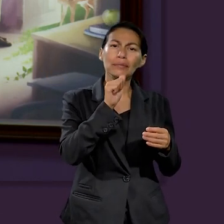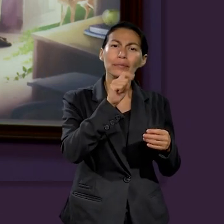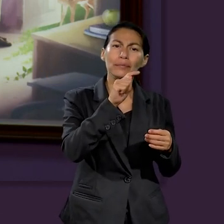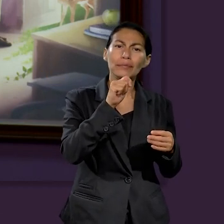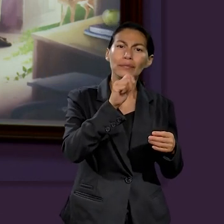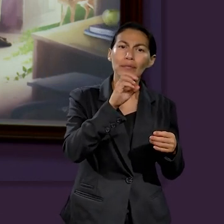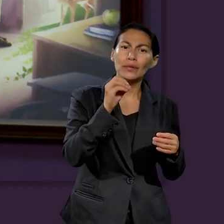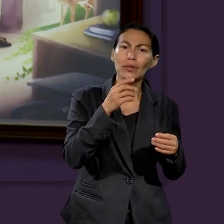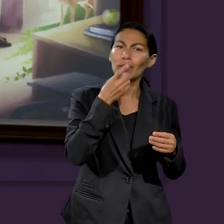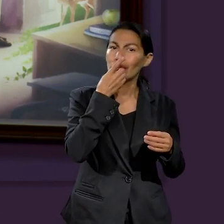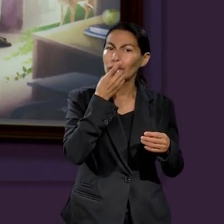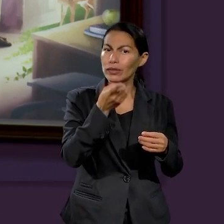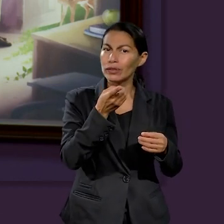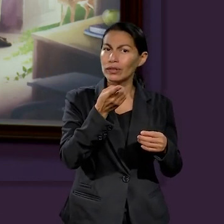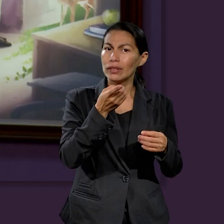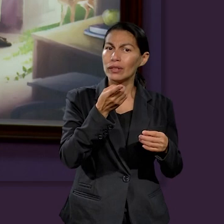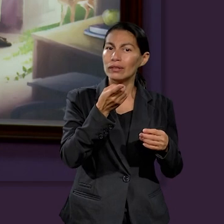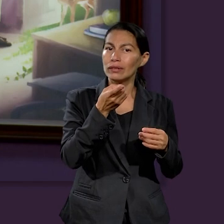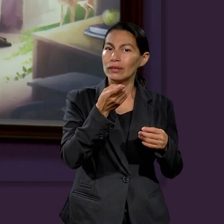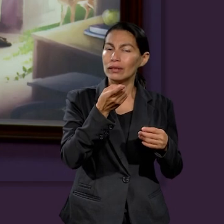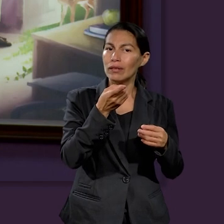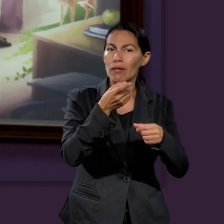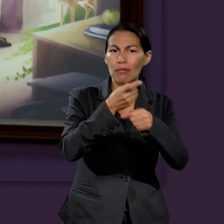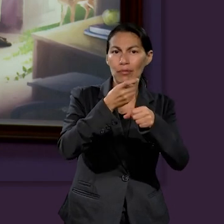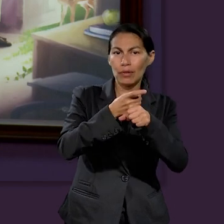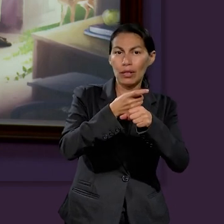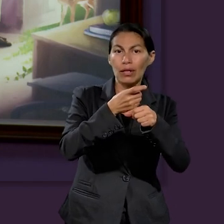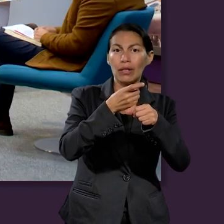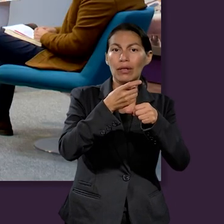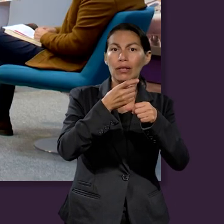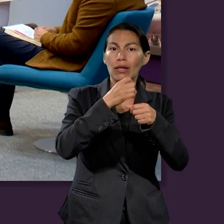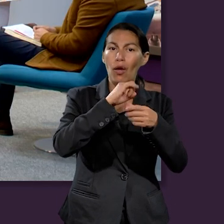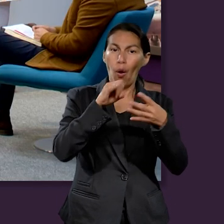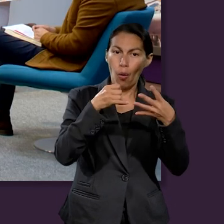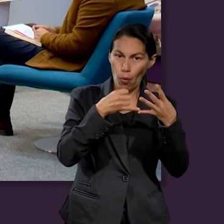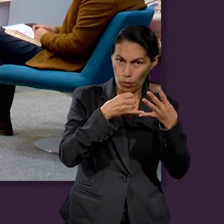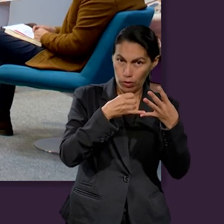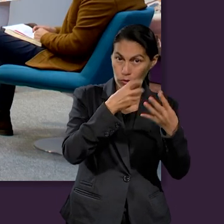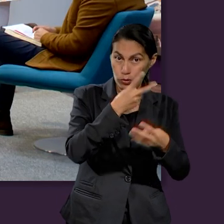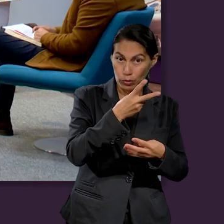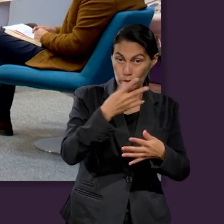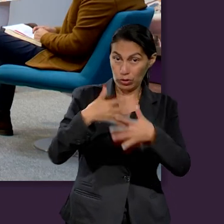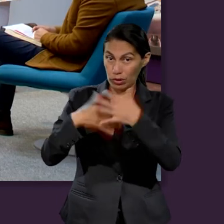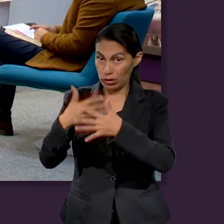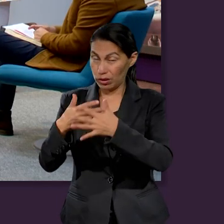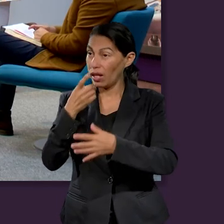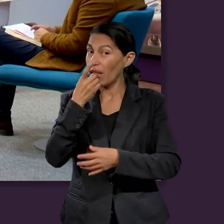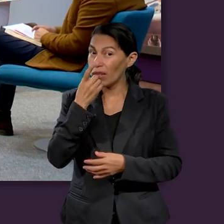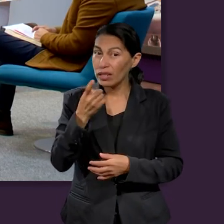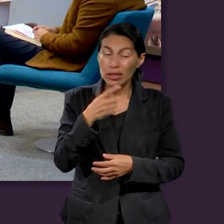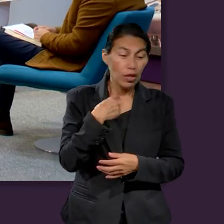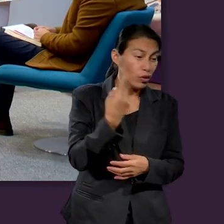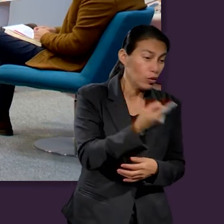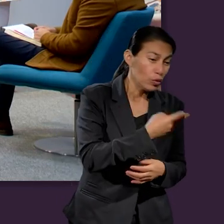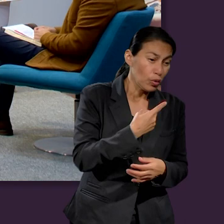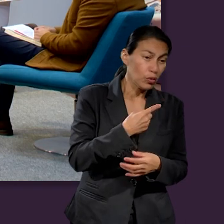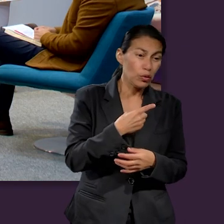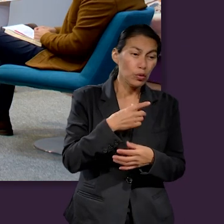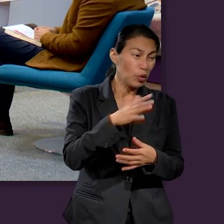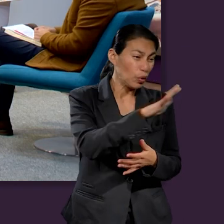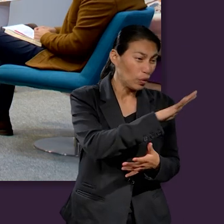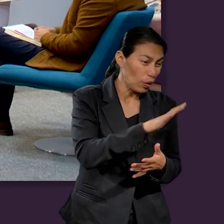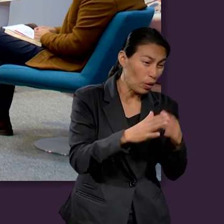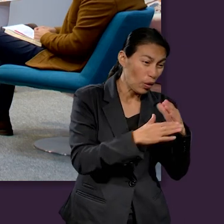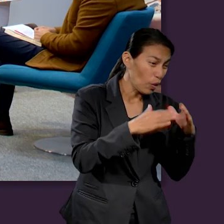al mundo ni las cosas que están en él. Porque quien ama al mundo, pues no tiene, o sea, amor del Padre.